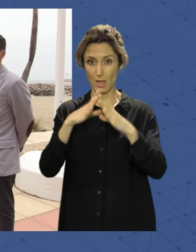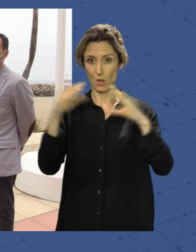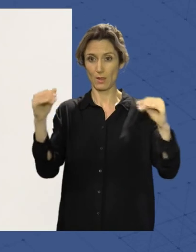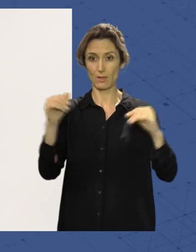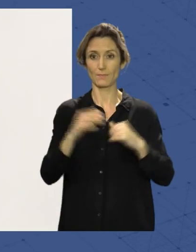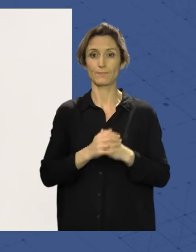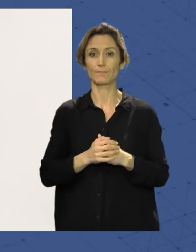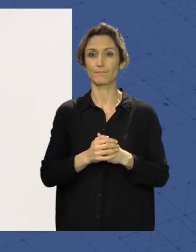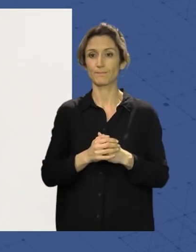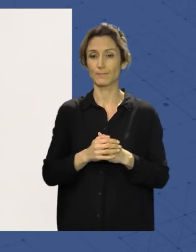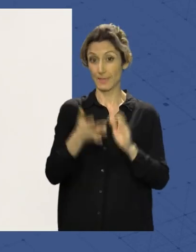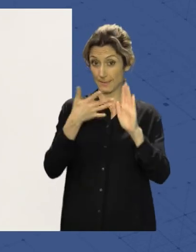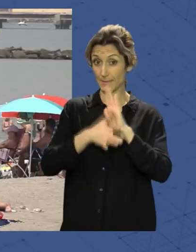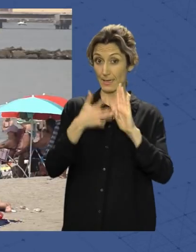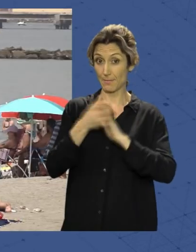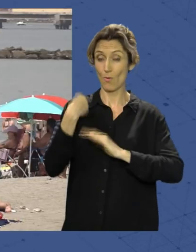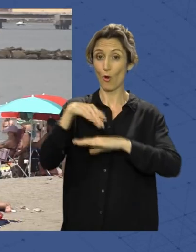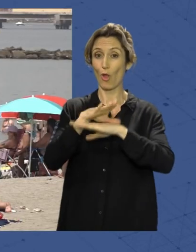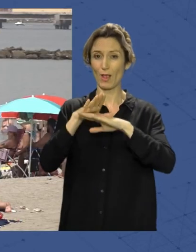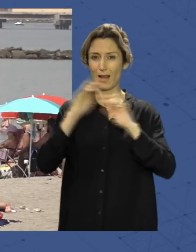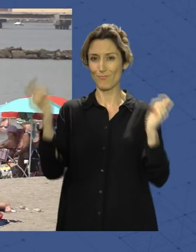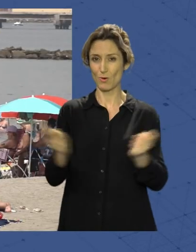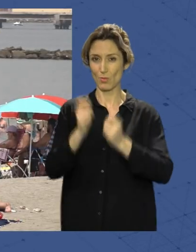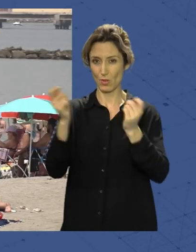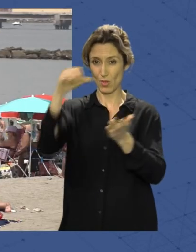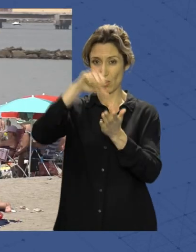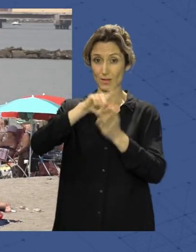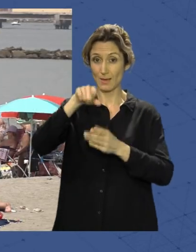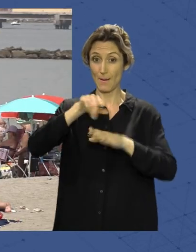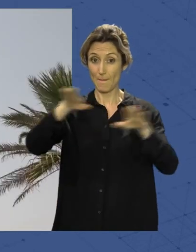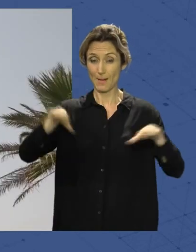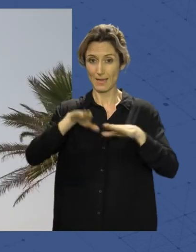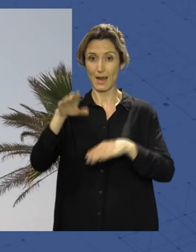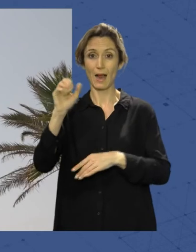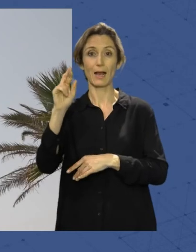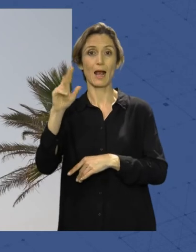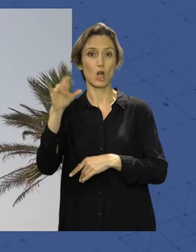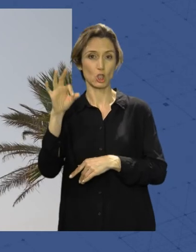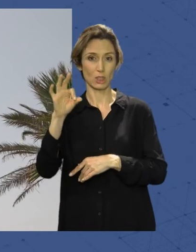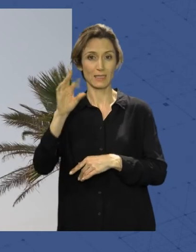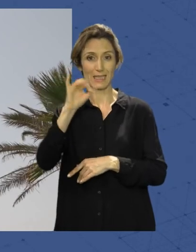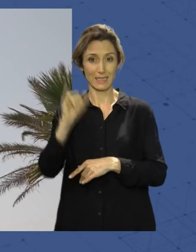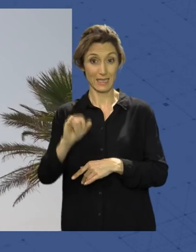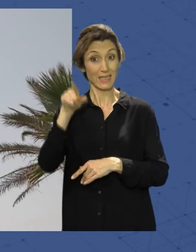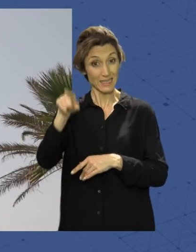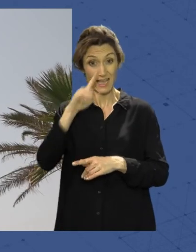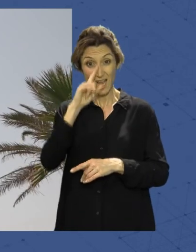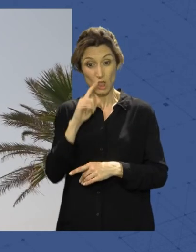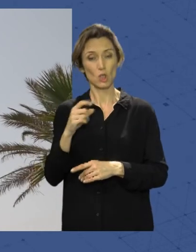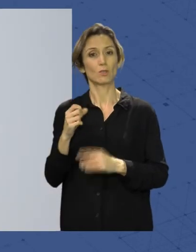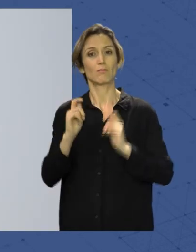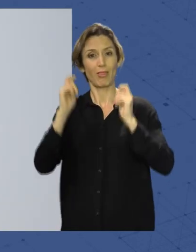Como explica el concejal de promoción de la ciudad y playas Carlos Sánchez esta distinción se suma a otros